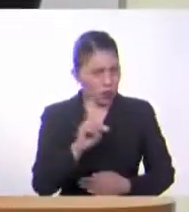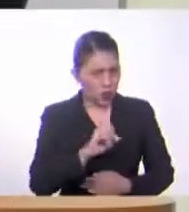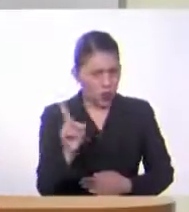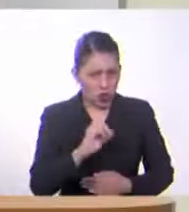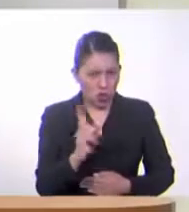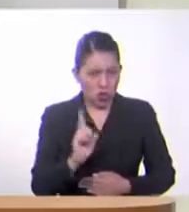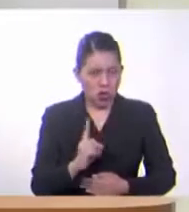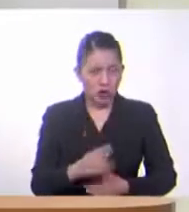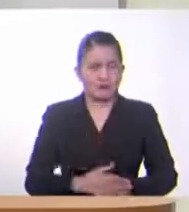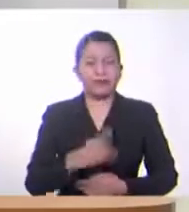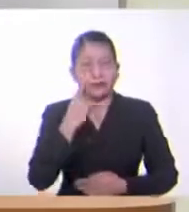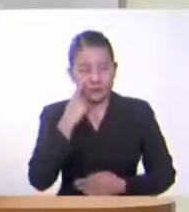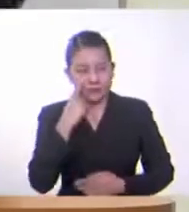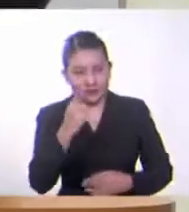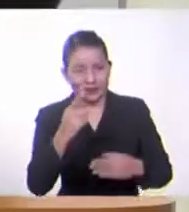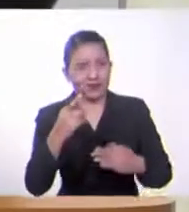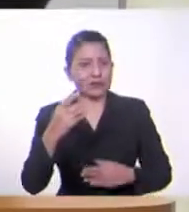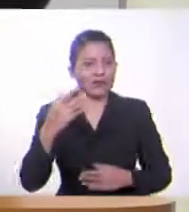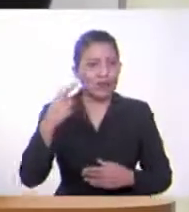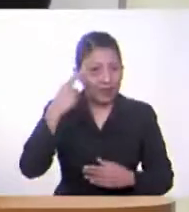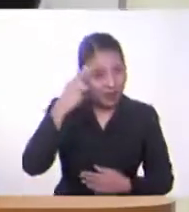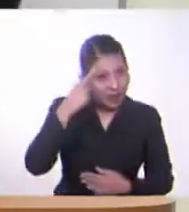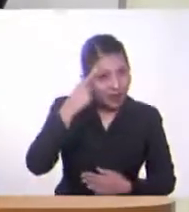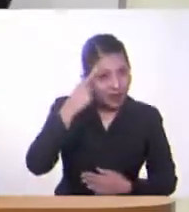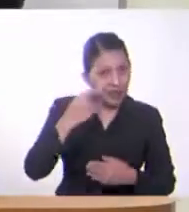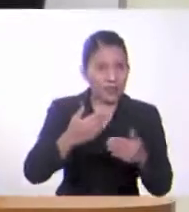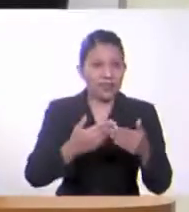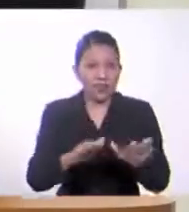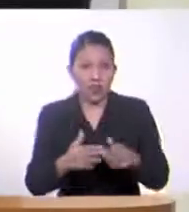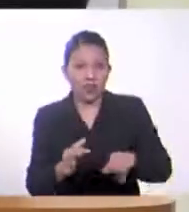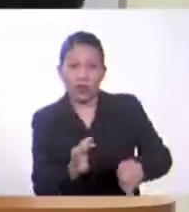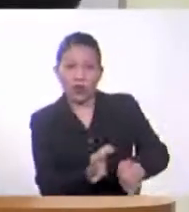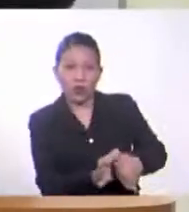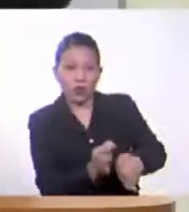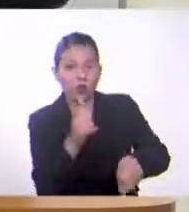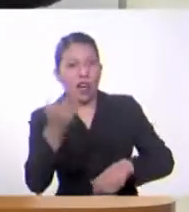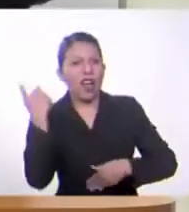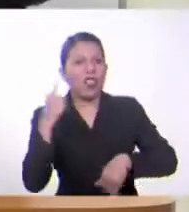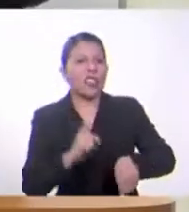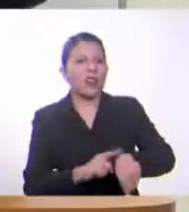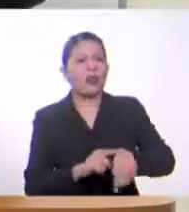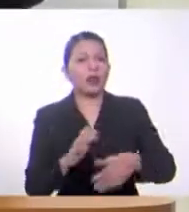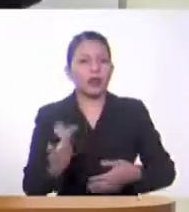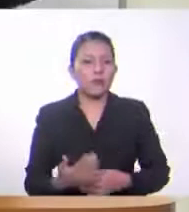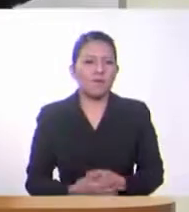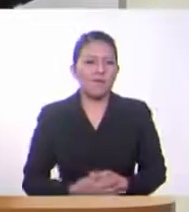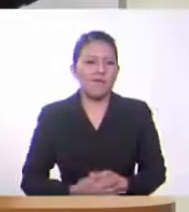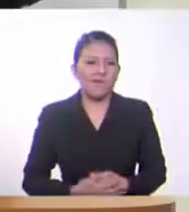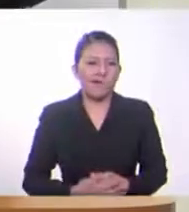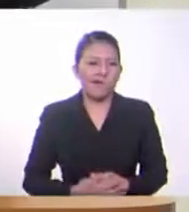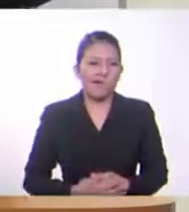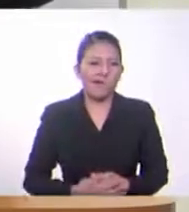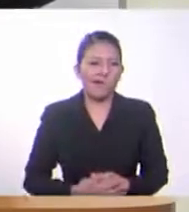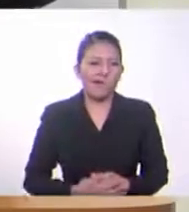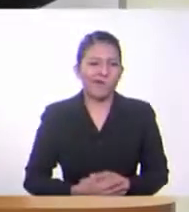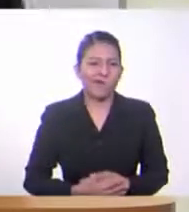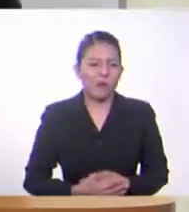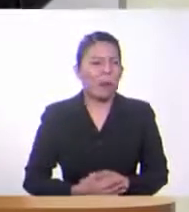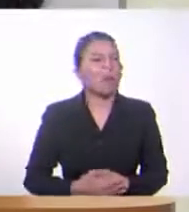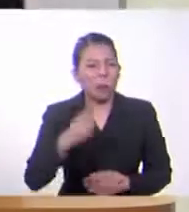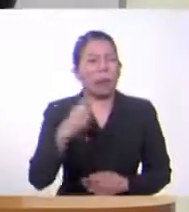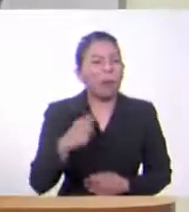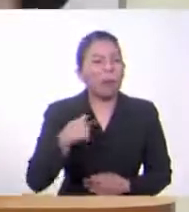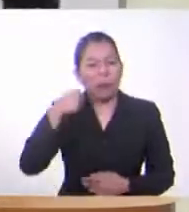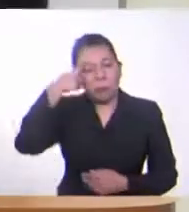quizás usted se ha puesto a pensar la duración de los relojes que ha tenido antes. La verdad, sus palabras siempre me convencen.